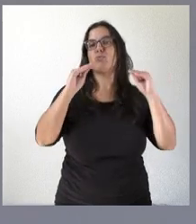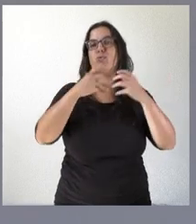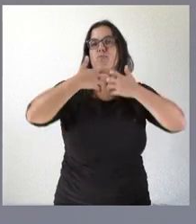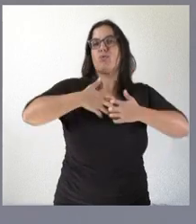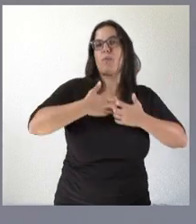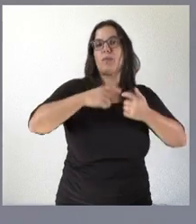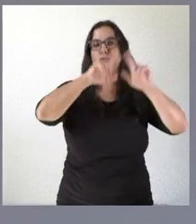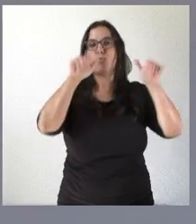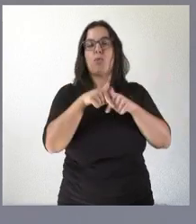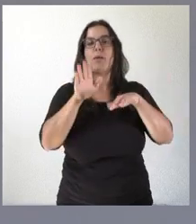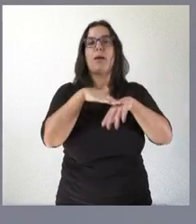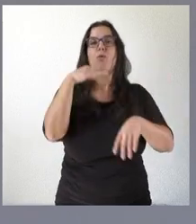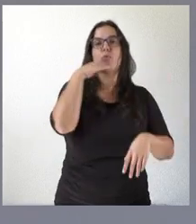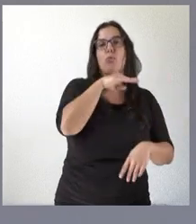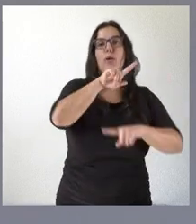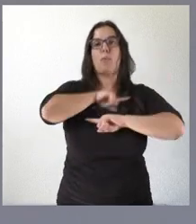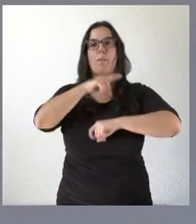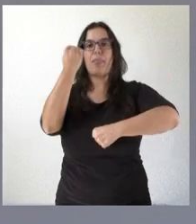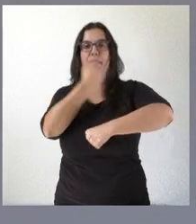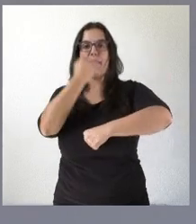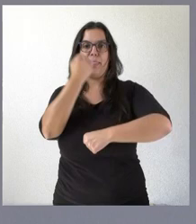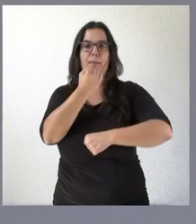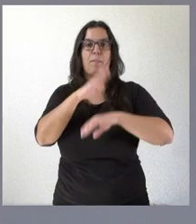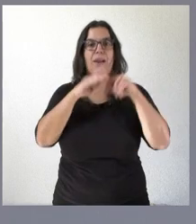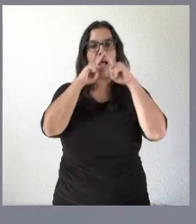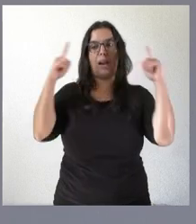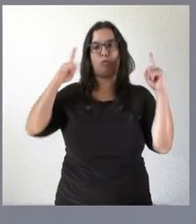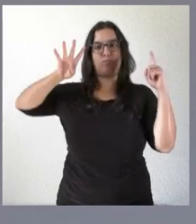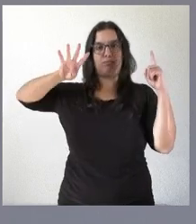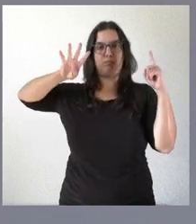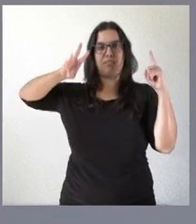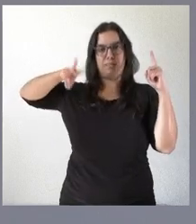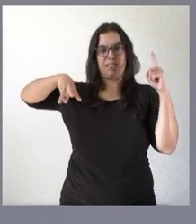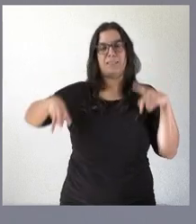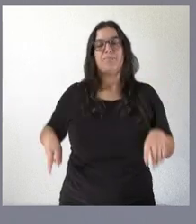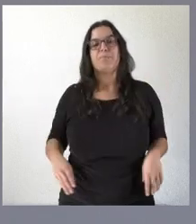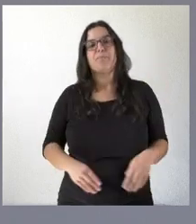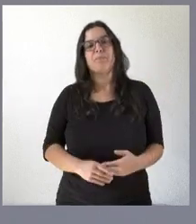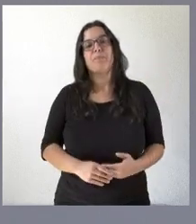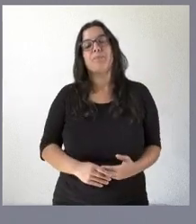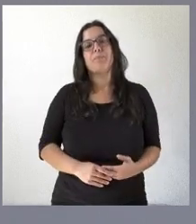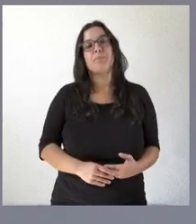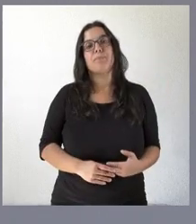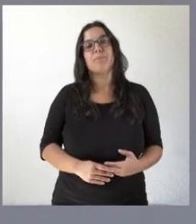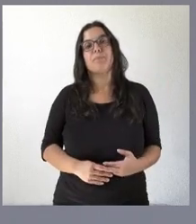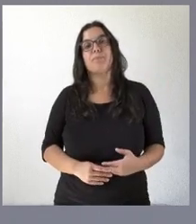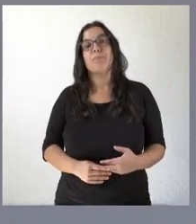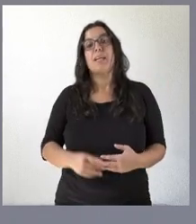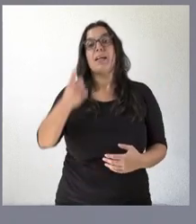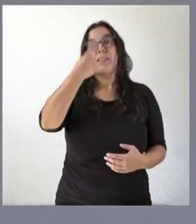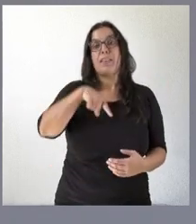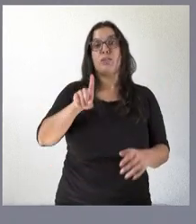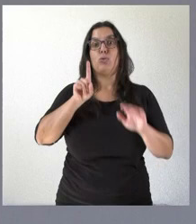los meses de octubre, noviembre y diciembre, en lo que corresponde a este último cuarto trimestre. Y la distribución de estas